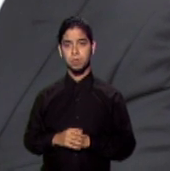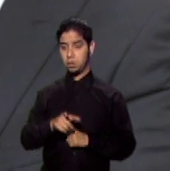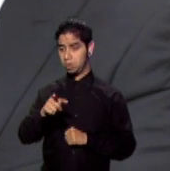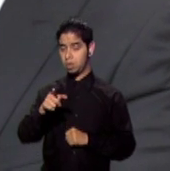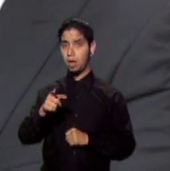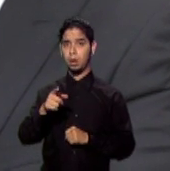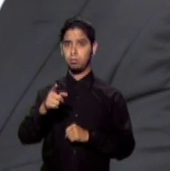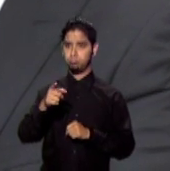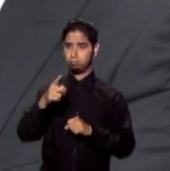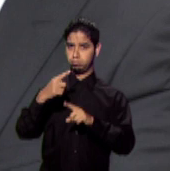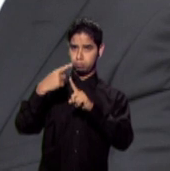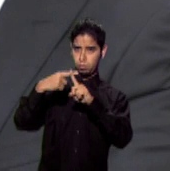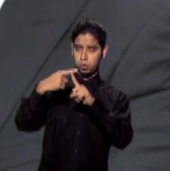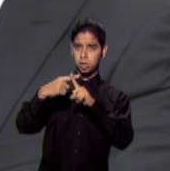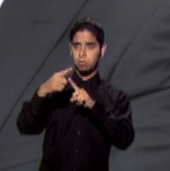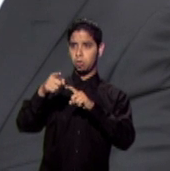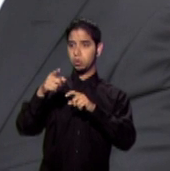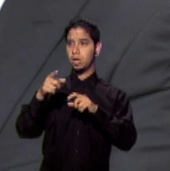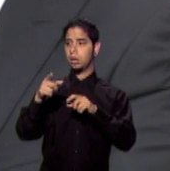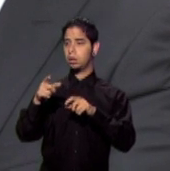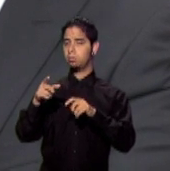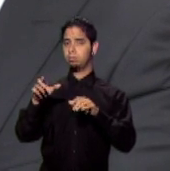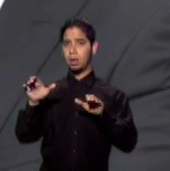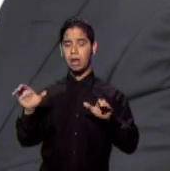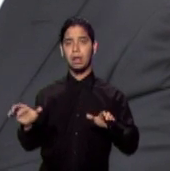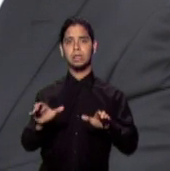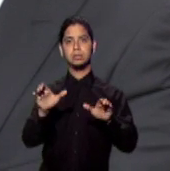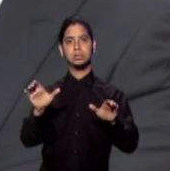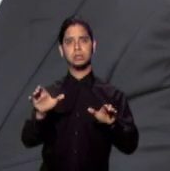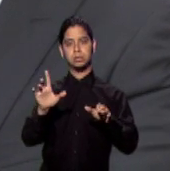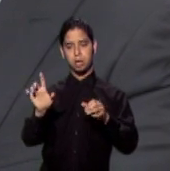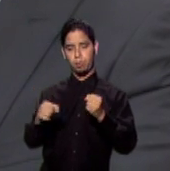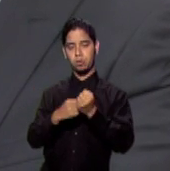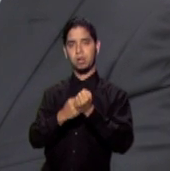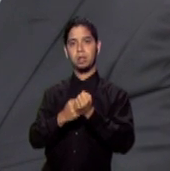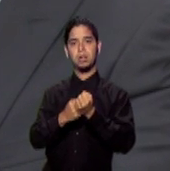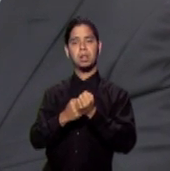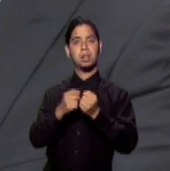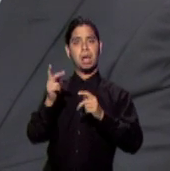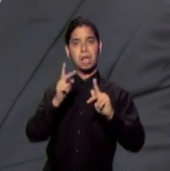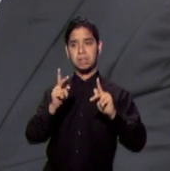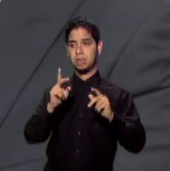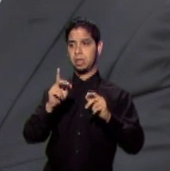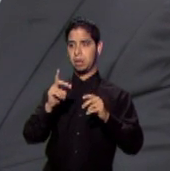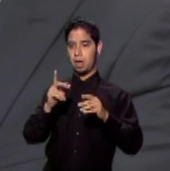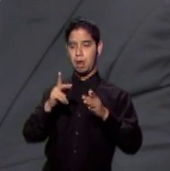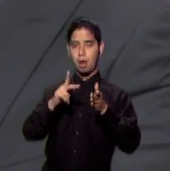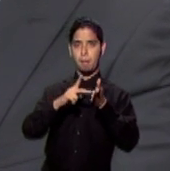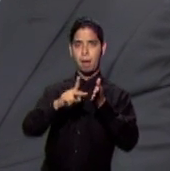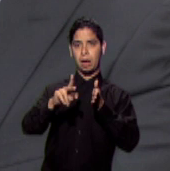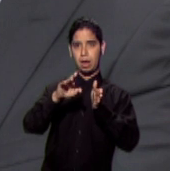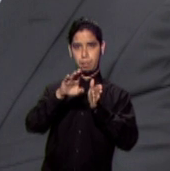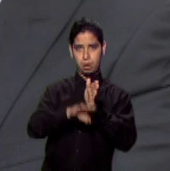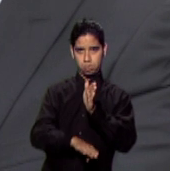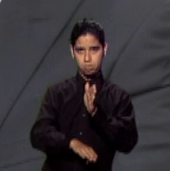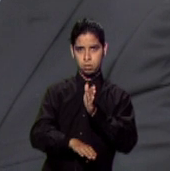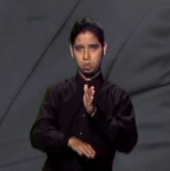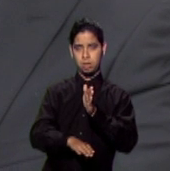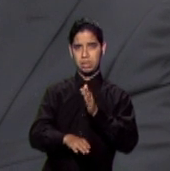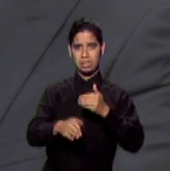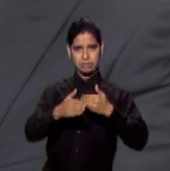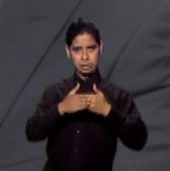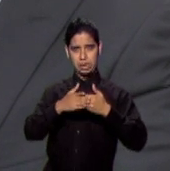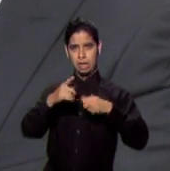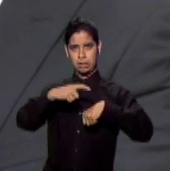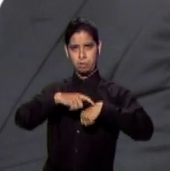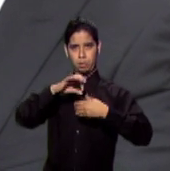Popular el que usted diga que le va a hacer campaña a quienes se opongan a que el pueblo pague menos en medio de la cercanía de